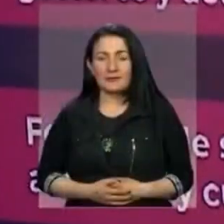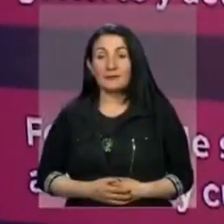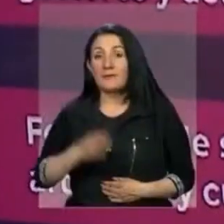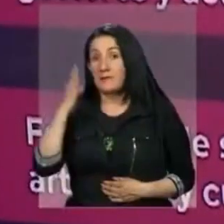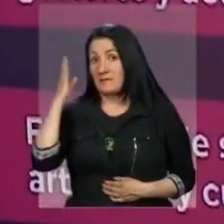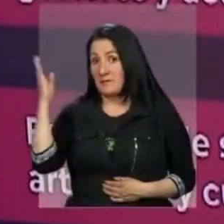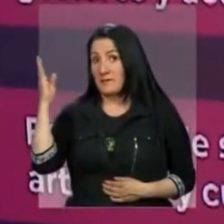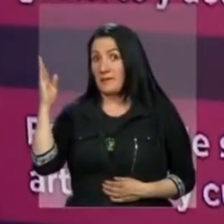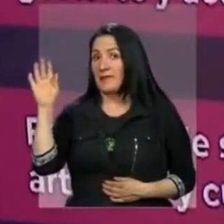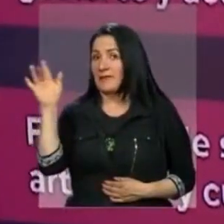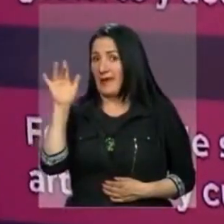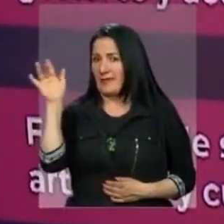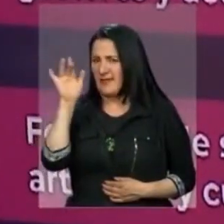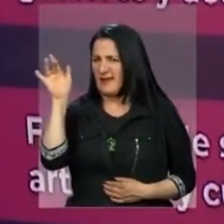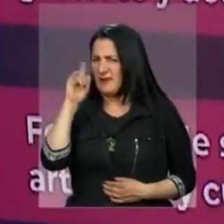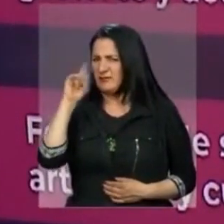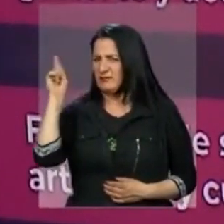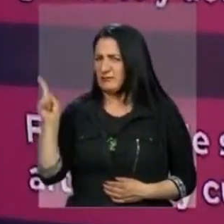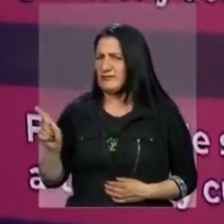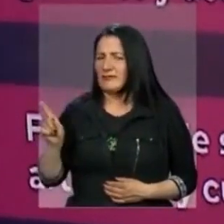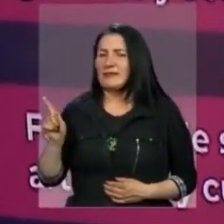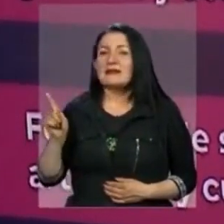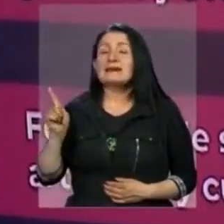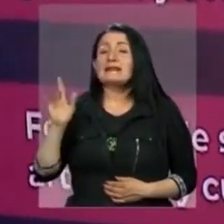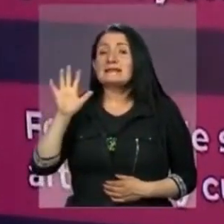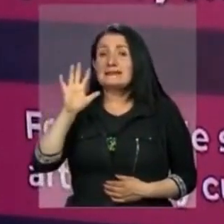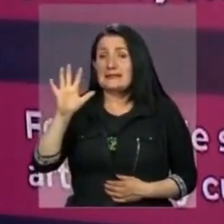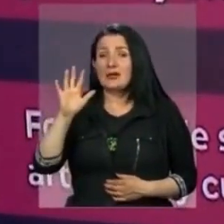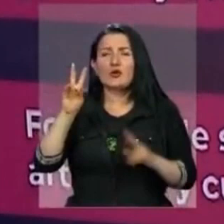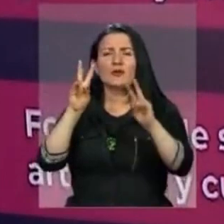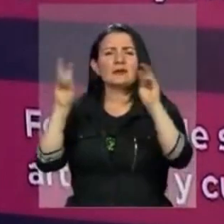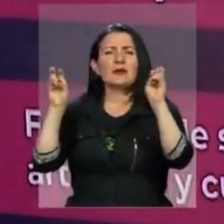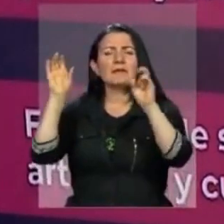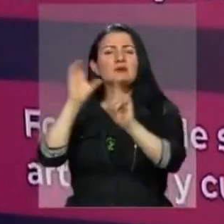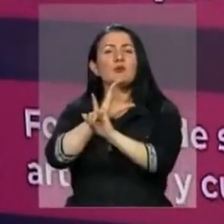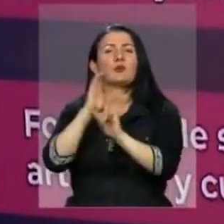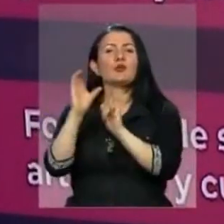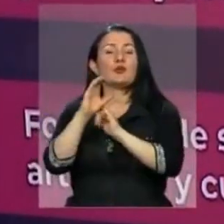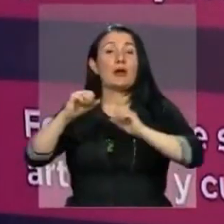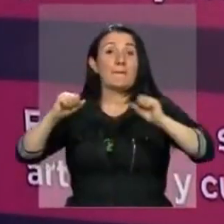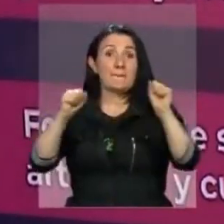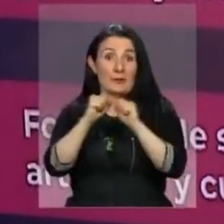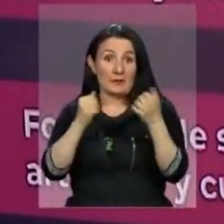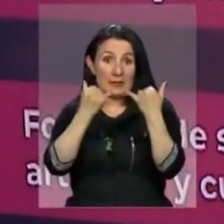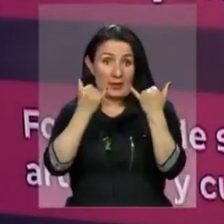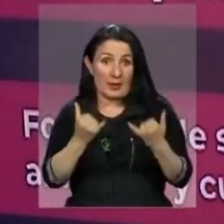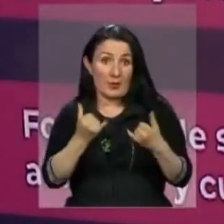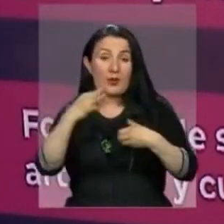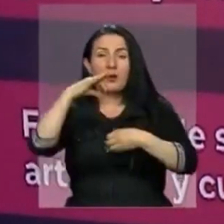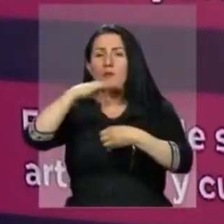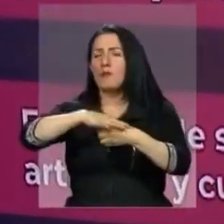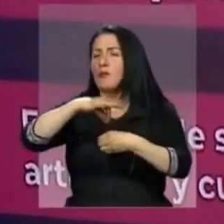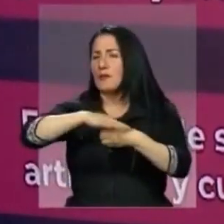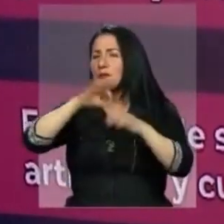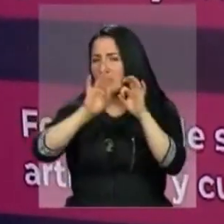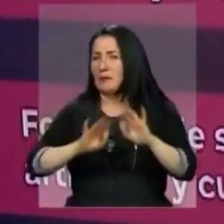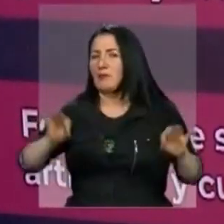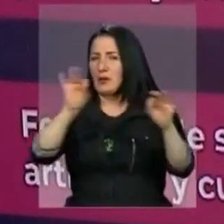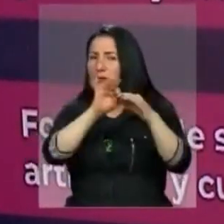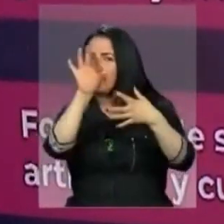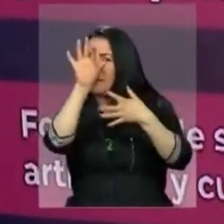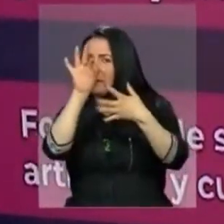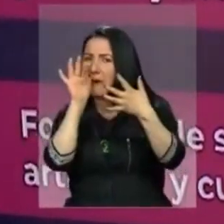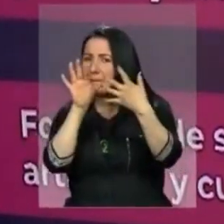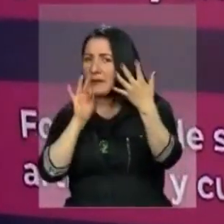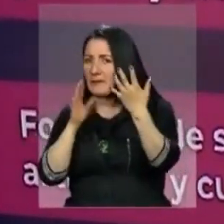En esta pantalla táctil están cinco temas que corresponden al sector de la cultura en Bogotá y que en Ahora Vote nos parece muy importante es